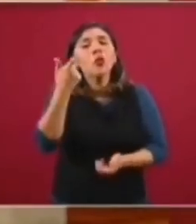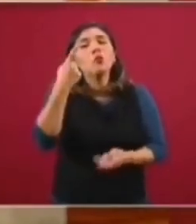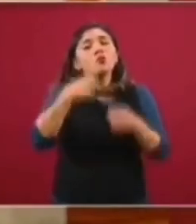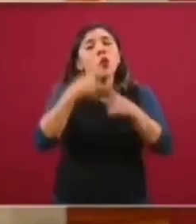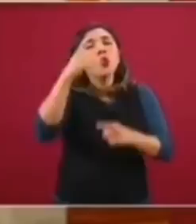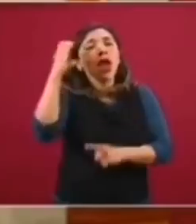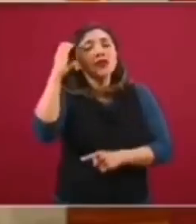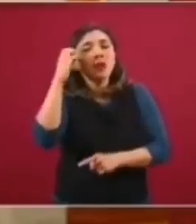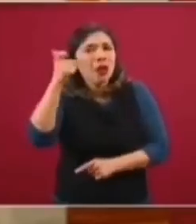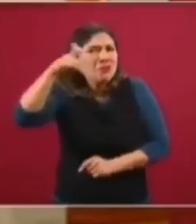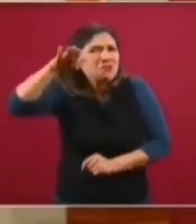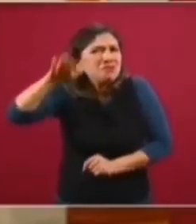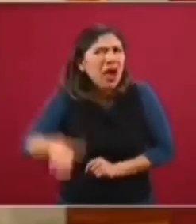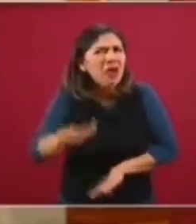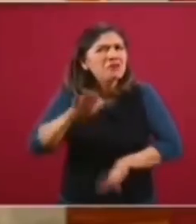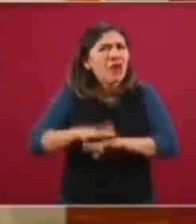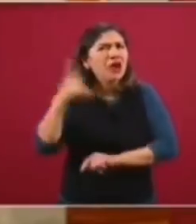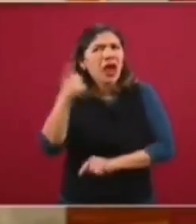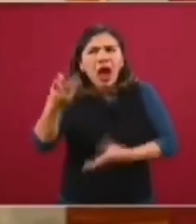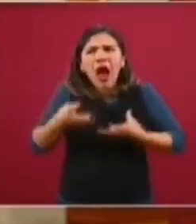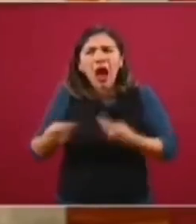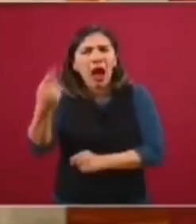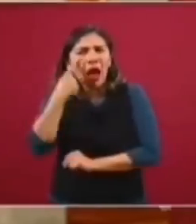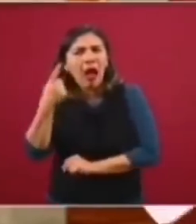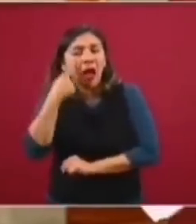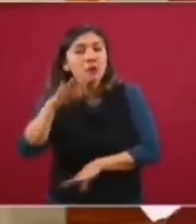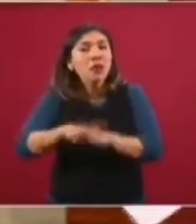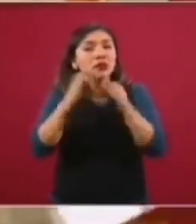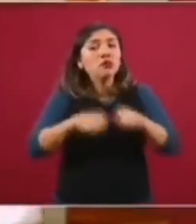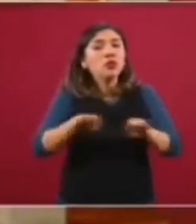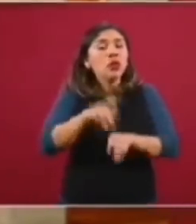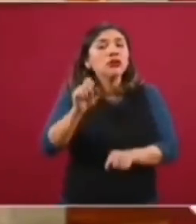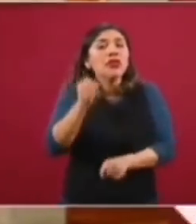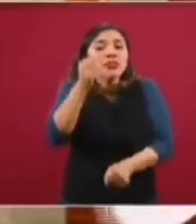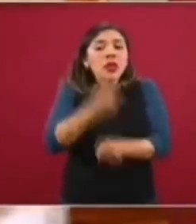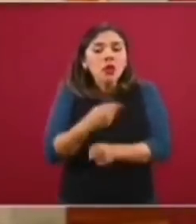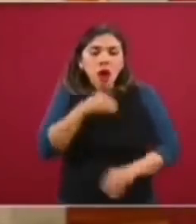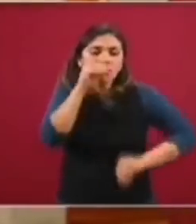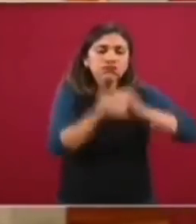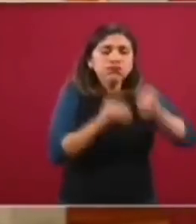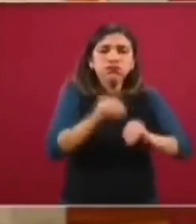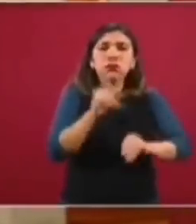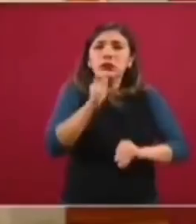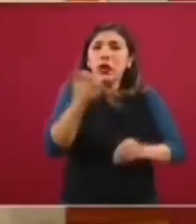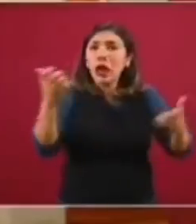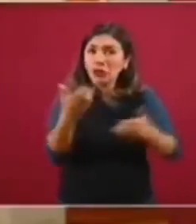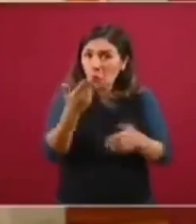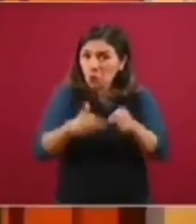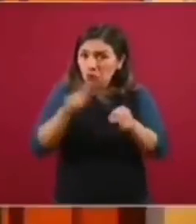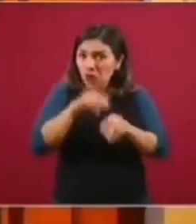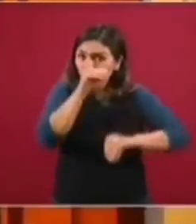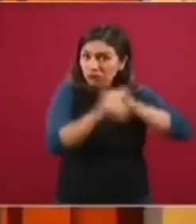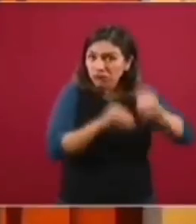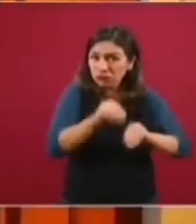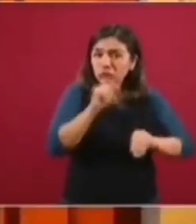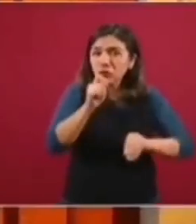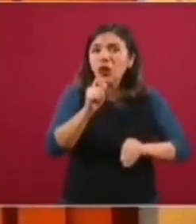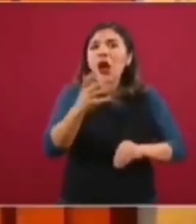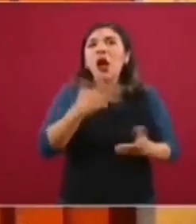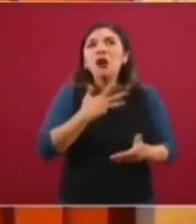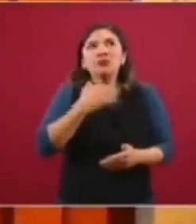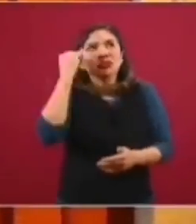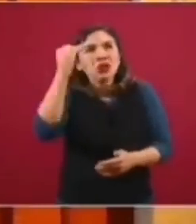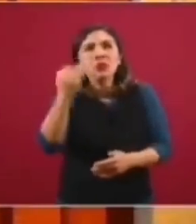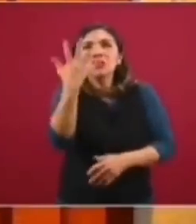de lo que gasta regularmente el Seguro Social. Y lo más importante, fueron oportunas. Porque en promedio se hicieron estos hospitales en cinco